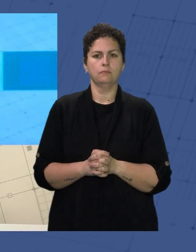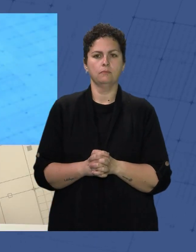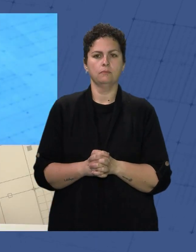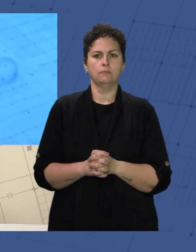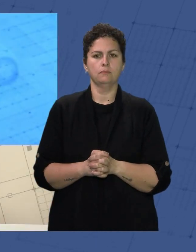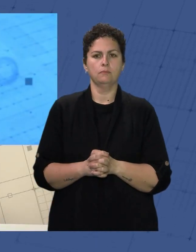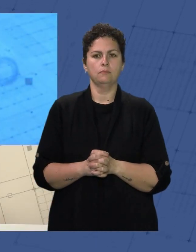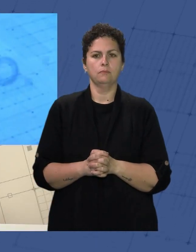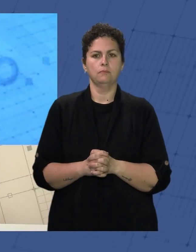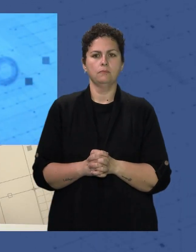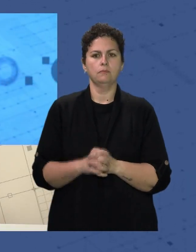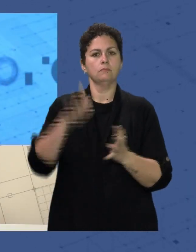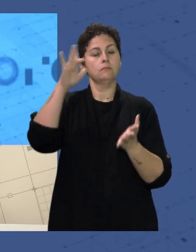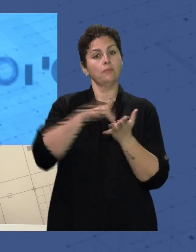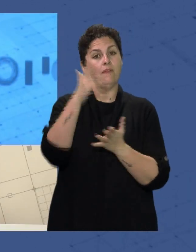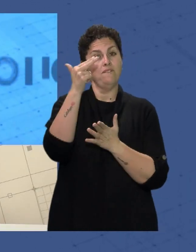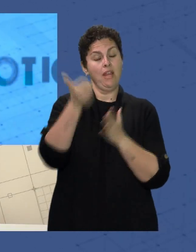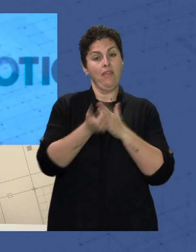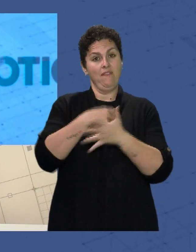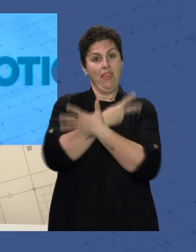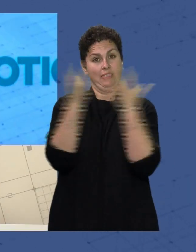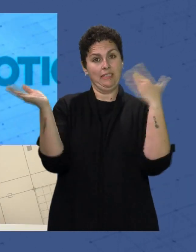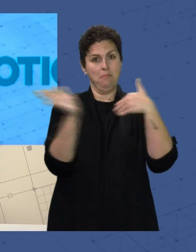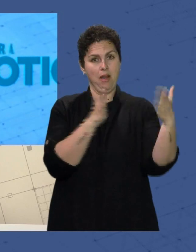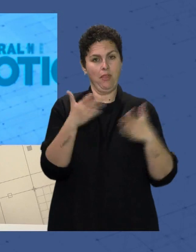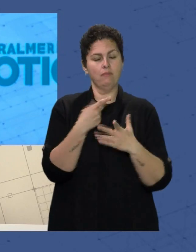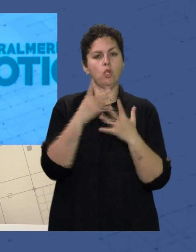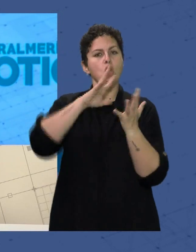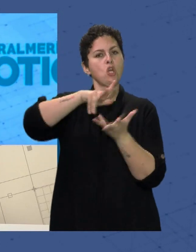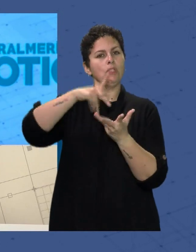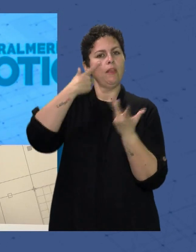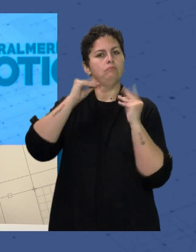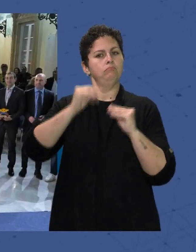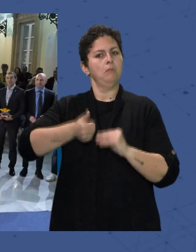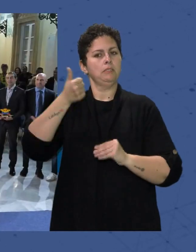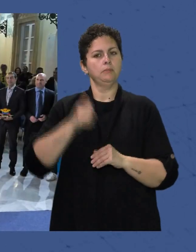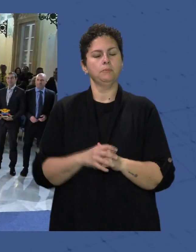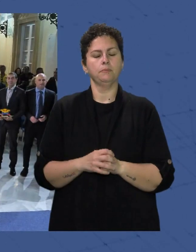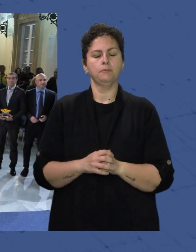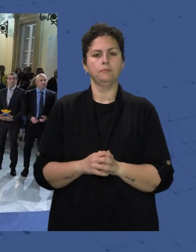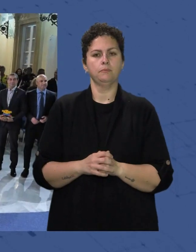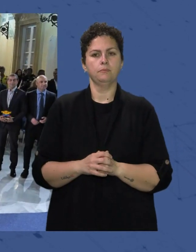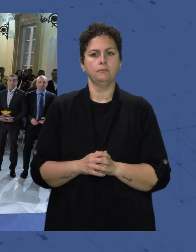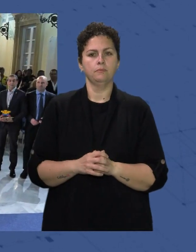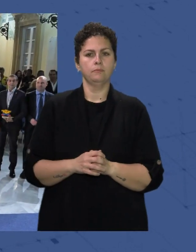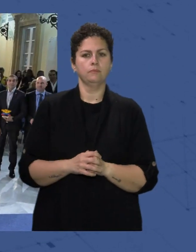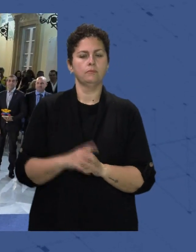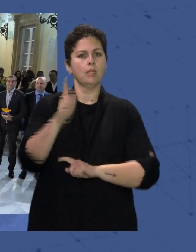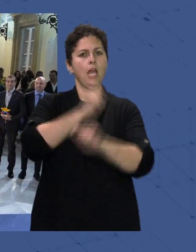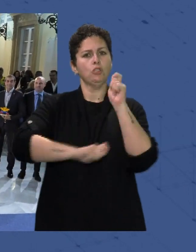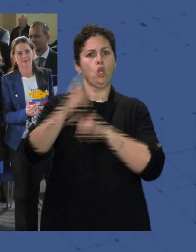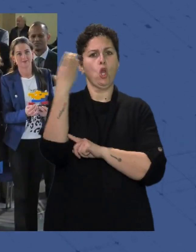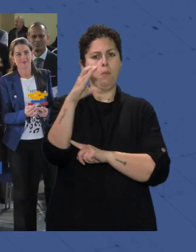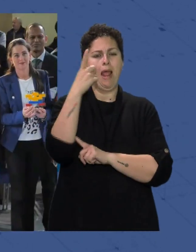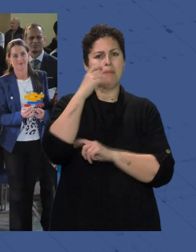En la jornada Del viernes 17 de marzo Estas fueron Las noticias Más destacadas La Asociación de Colombianos